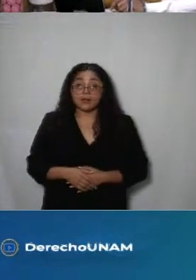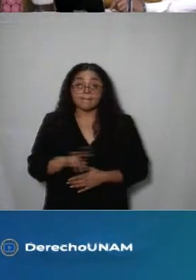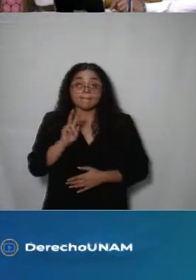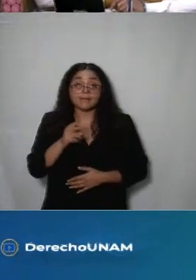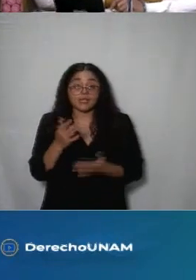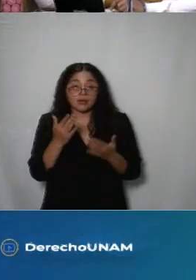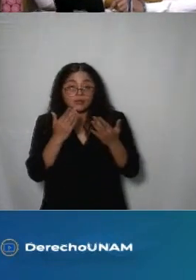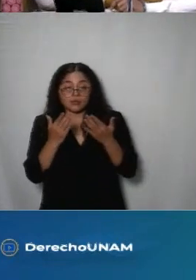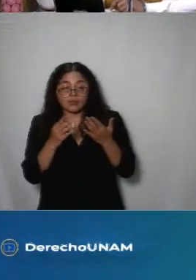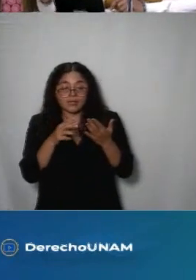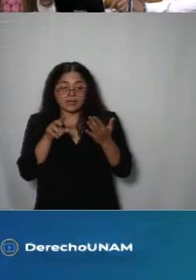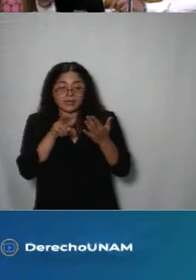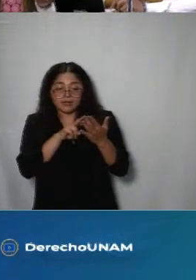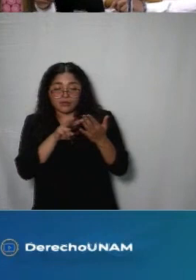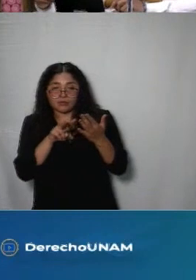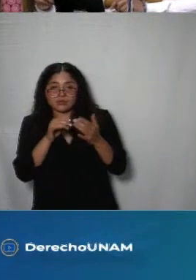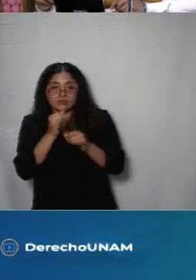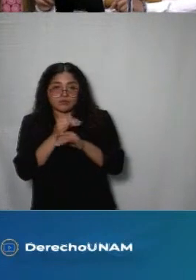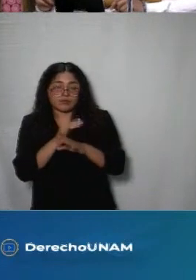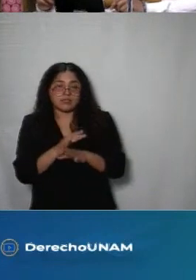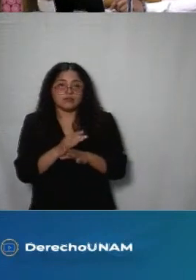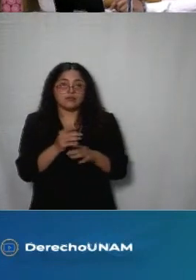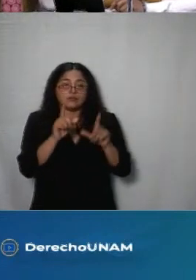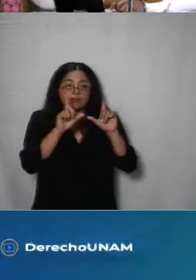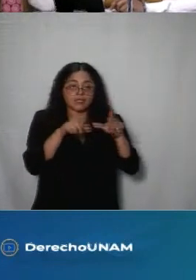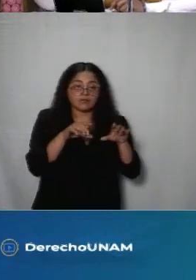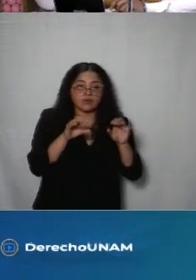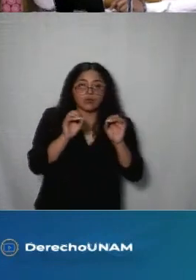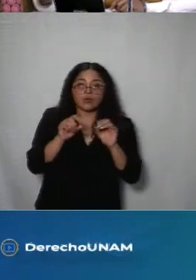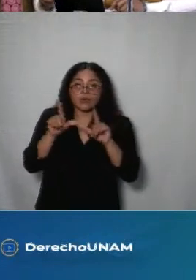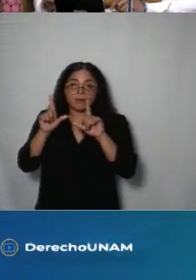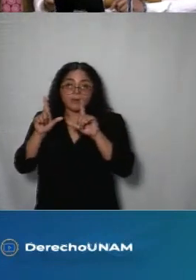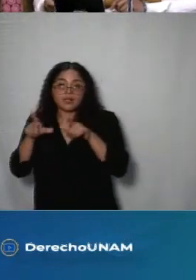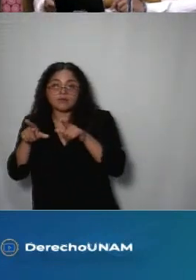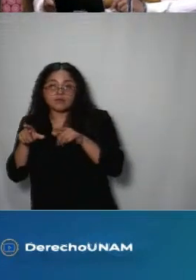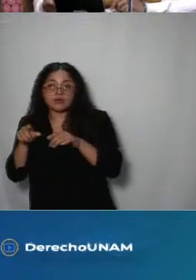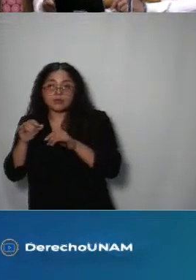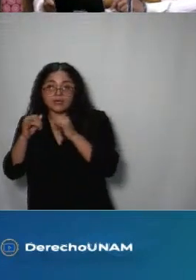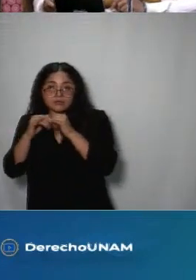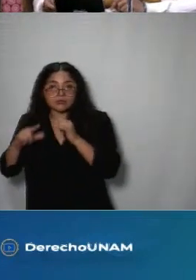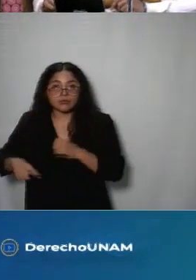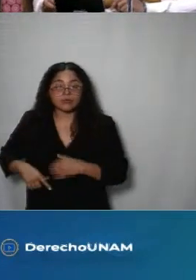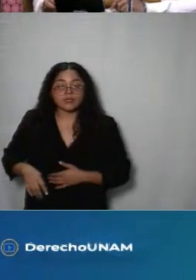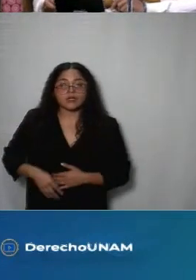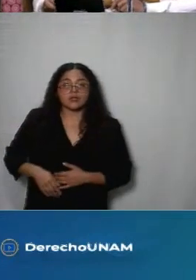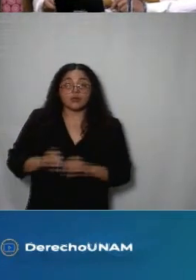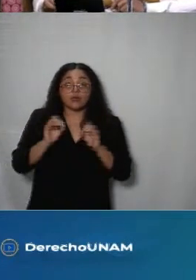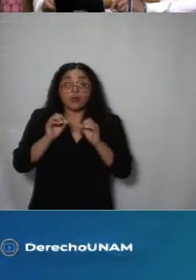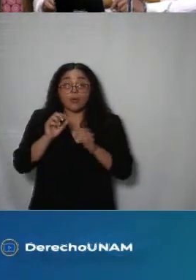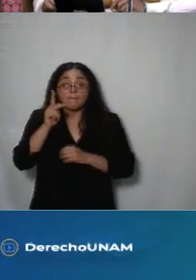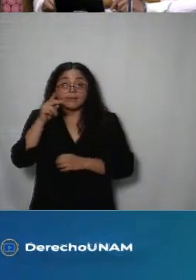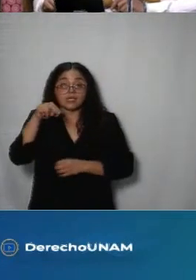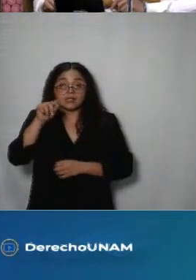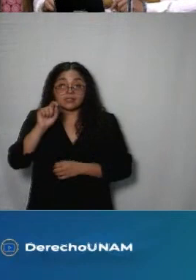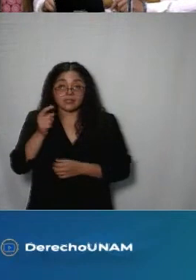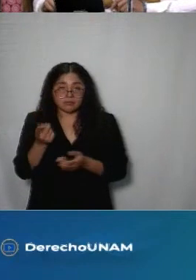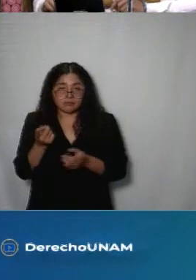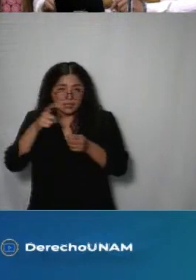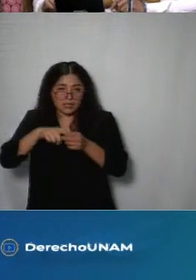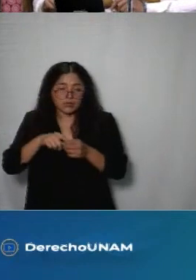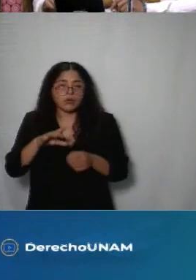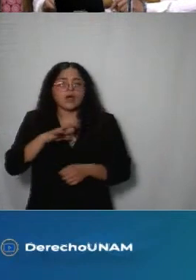publica en Gaceta lo que se presenta en sitio web y lo que se puede consultar en la Plataforma Nacional de